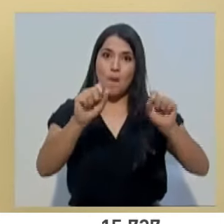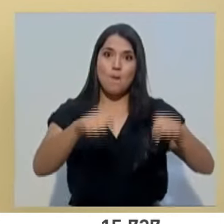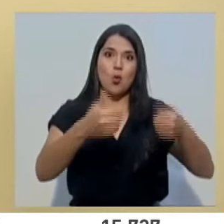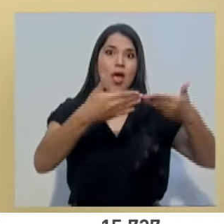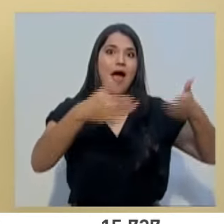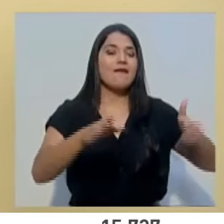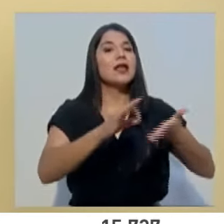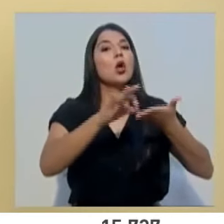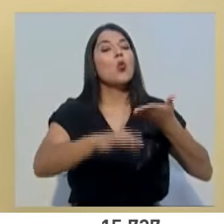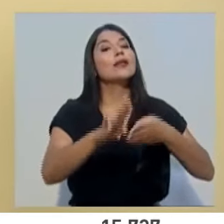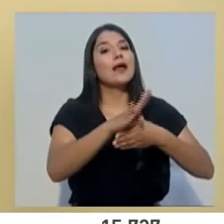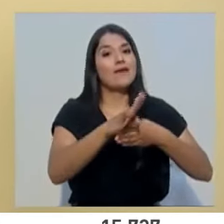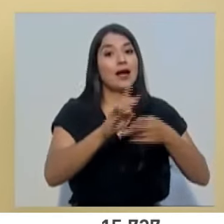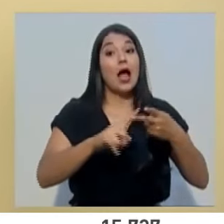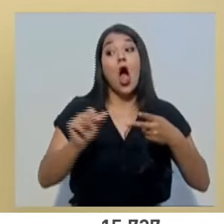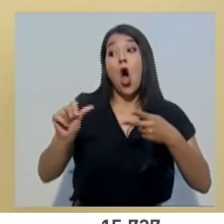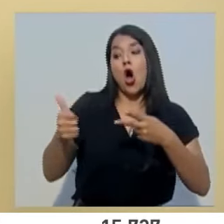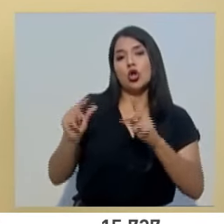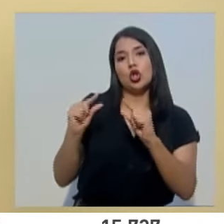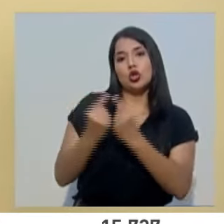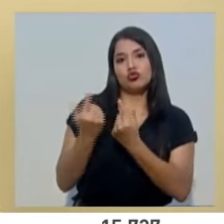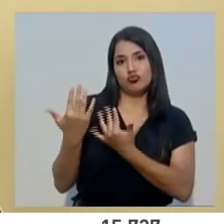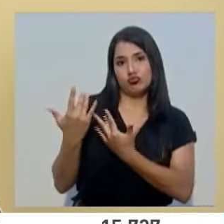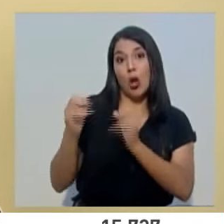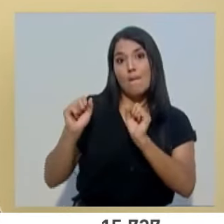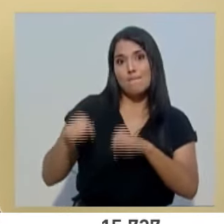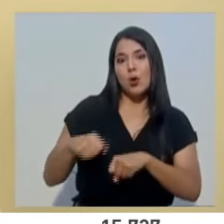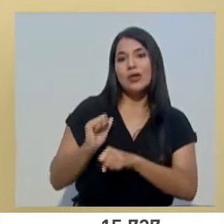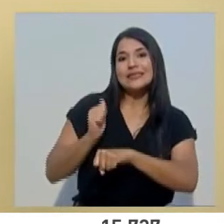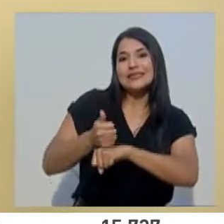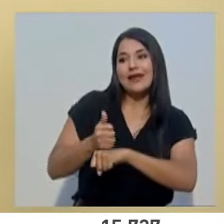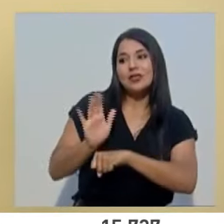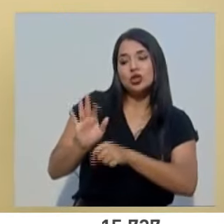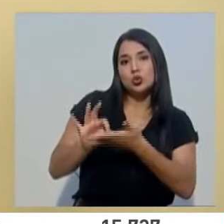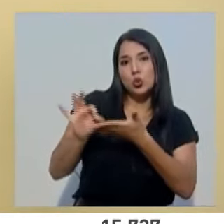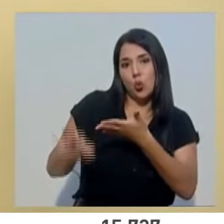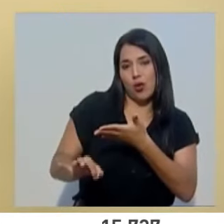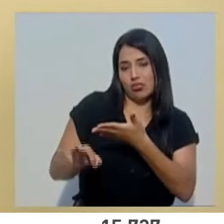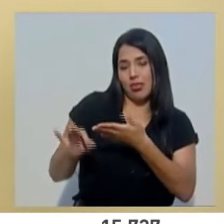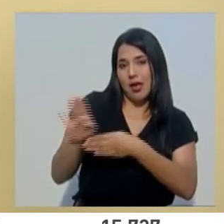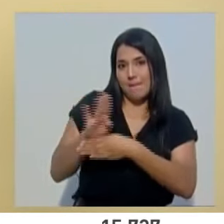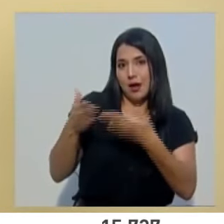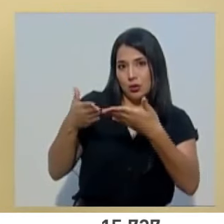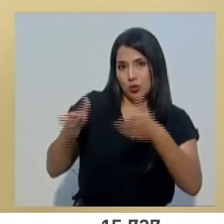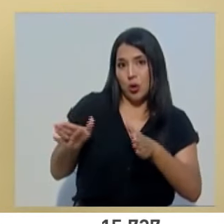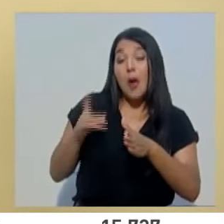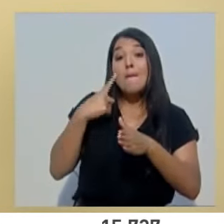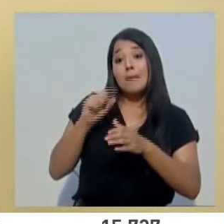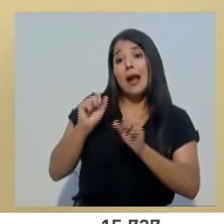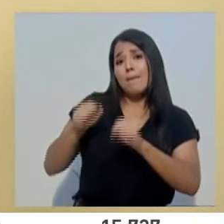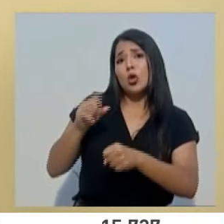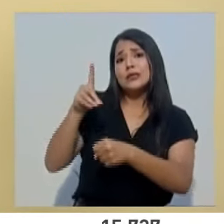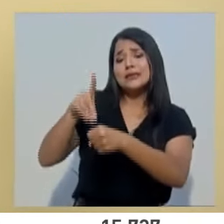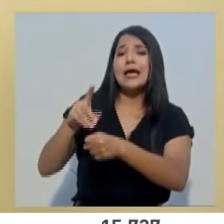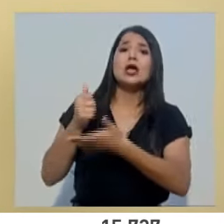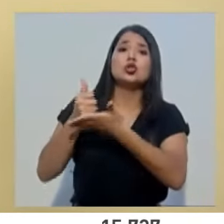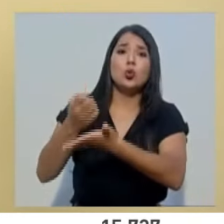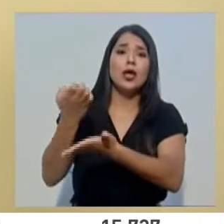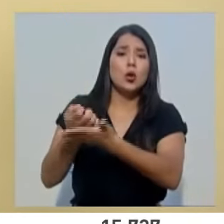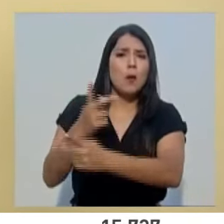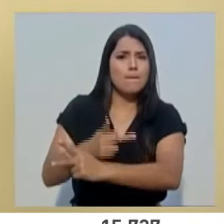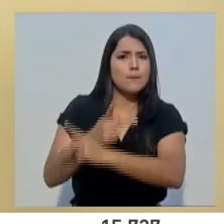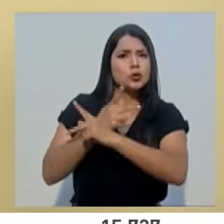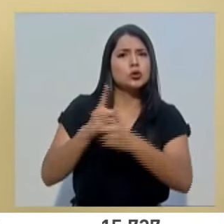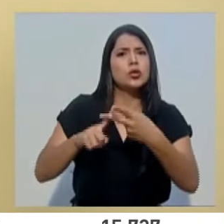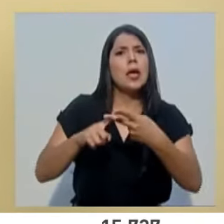otro grupo que está a la espera de que podamos concretar esa vía de acceso, no sólo para el depósito del Bono Proteger, sino también